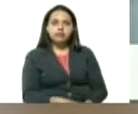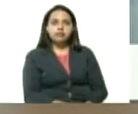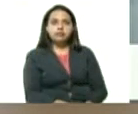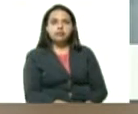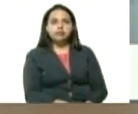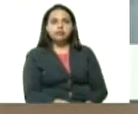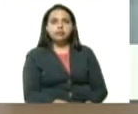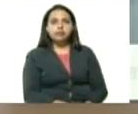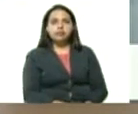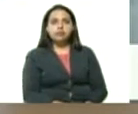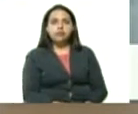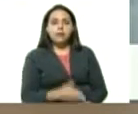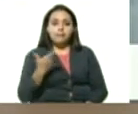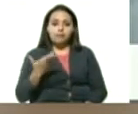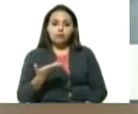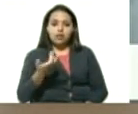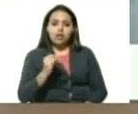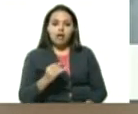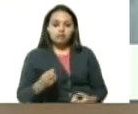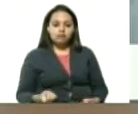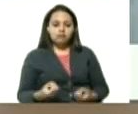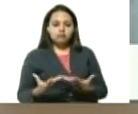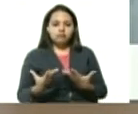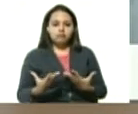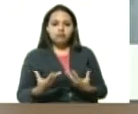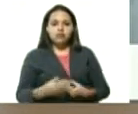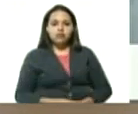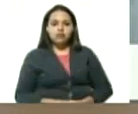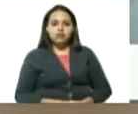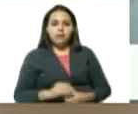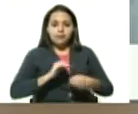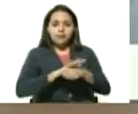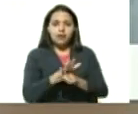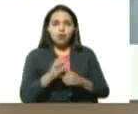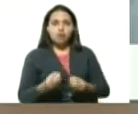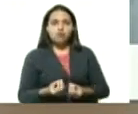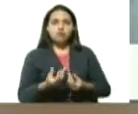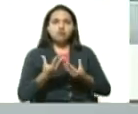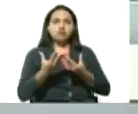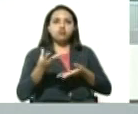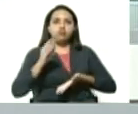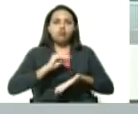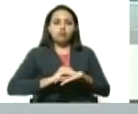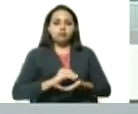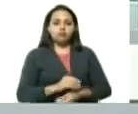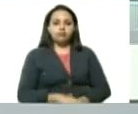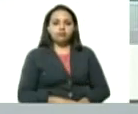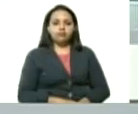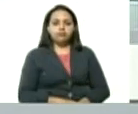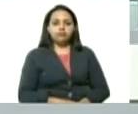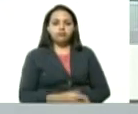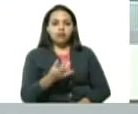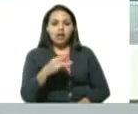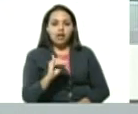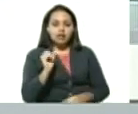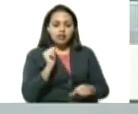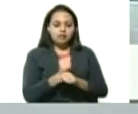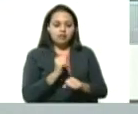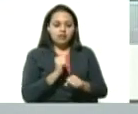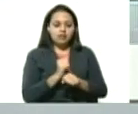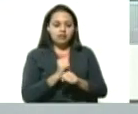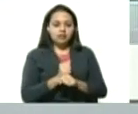importante tenemos un rebrote lo dije ayer lo dije antes de ayer estamos trabajando por eso